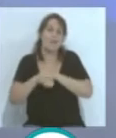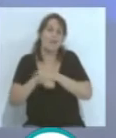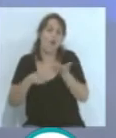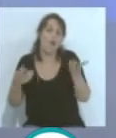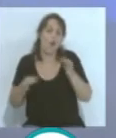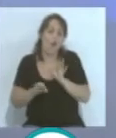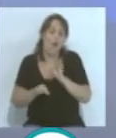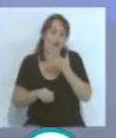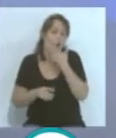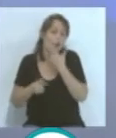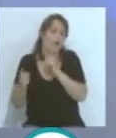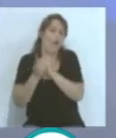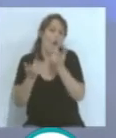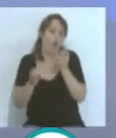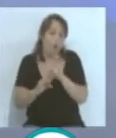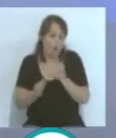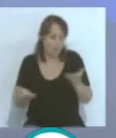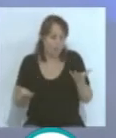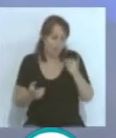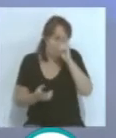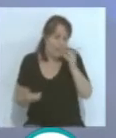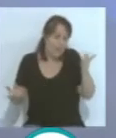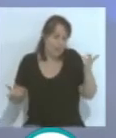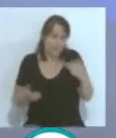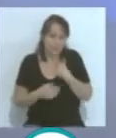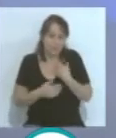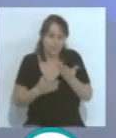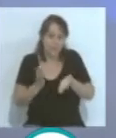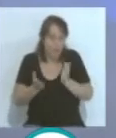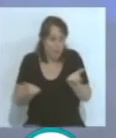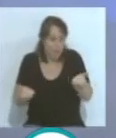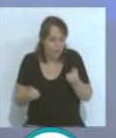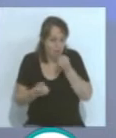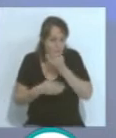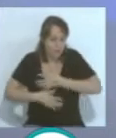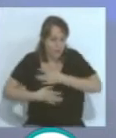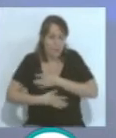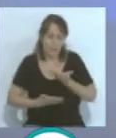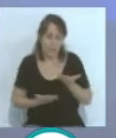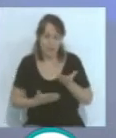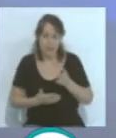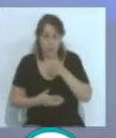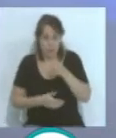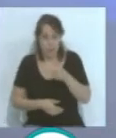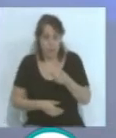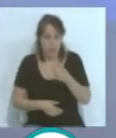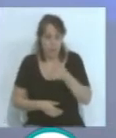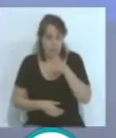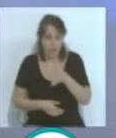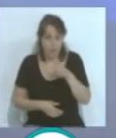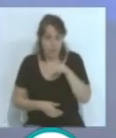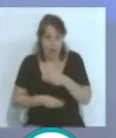fuese conocido, fuese, no sé, de un trato de tener, porque creo que eso es importante porque eso hace